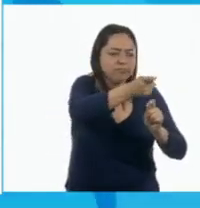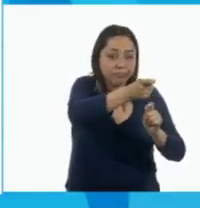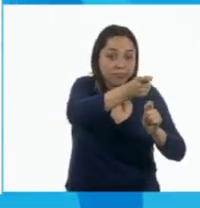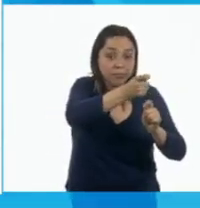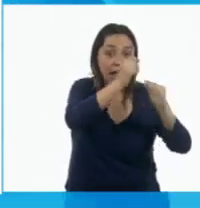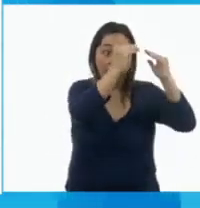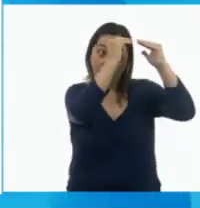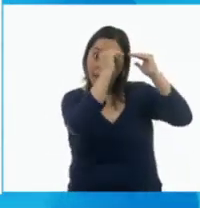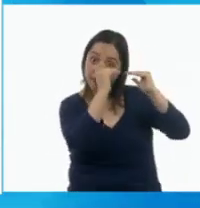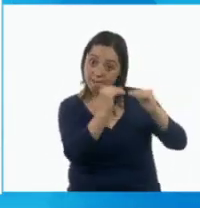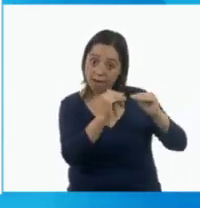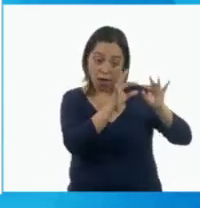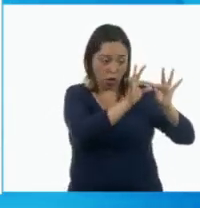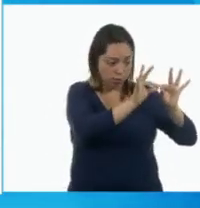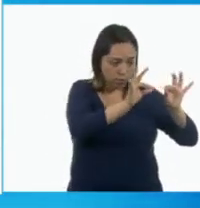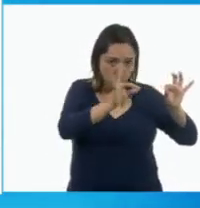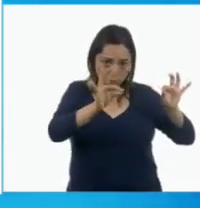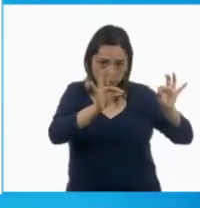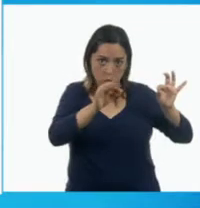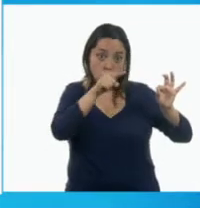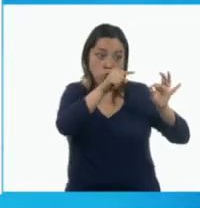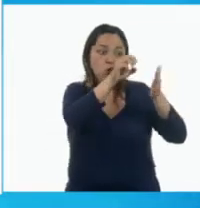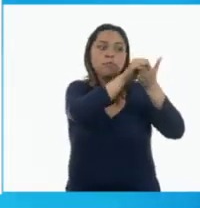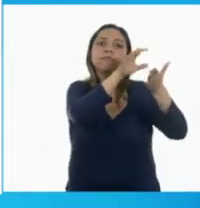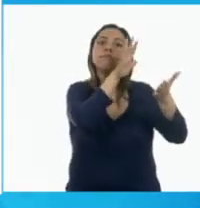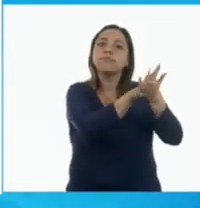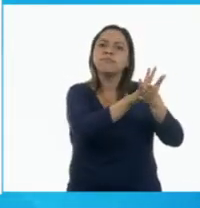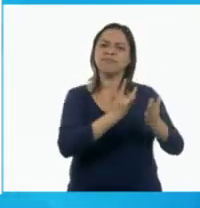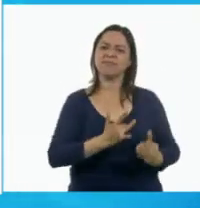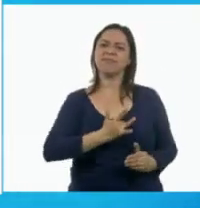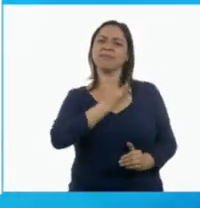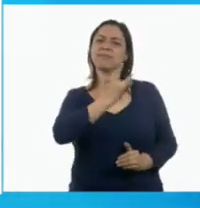línea que está abajo vas a notar el sentimiento.